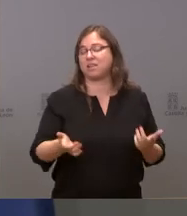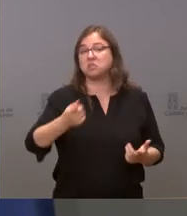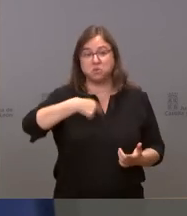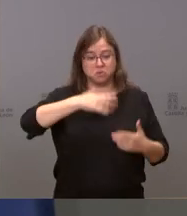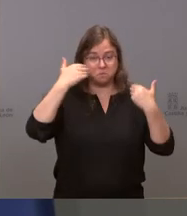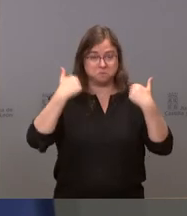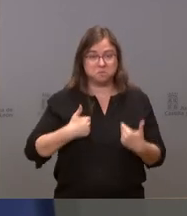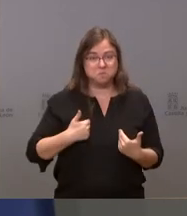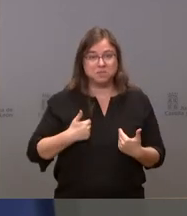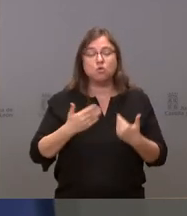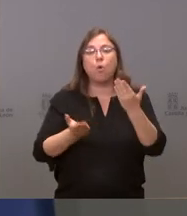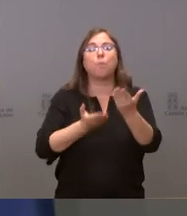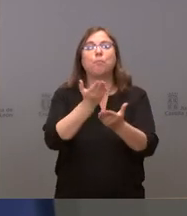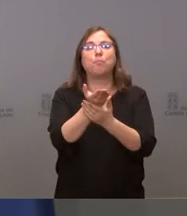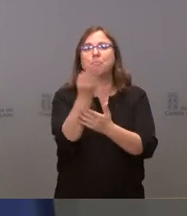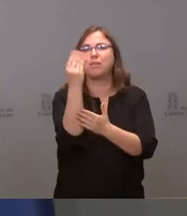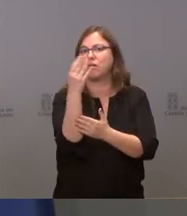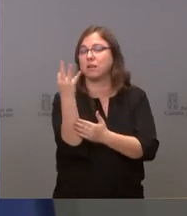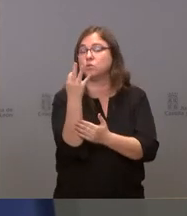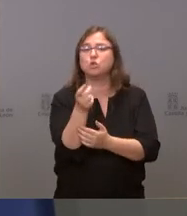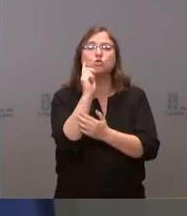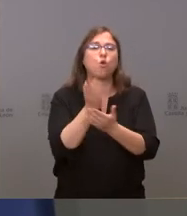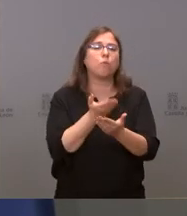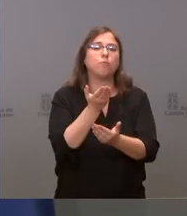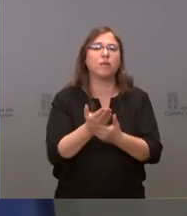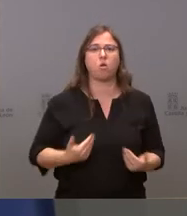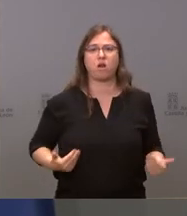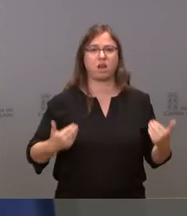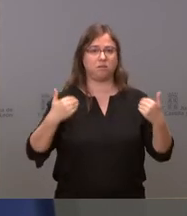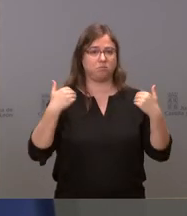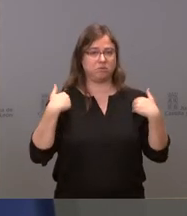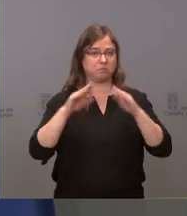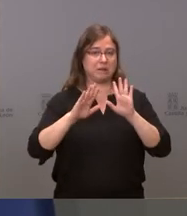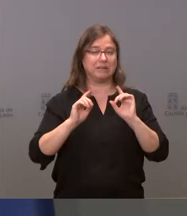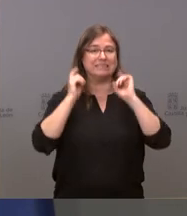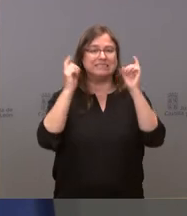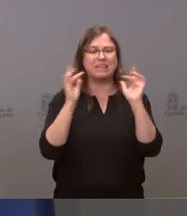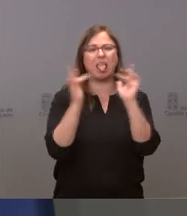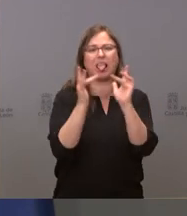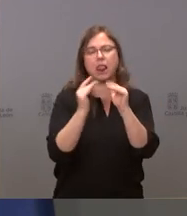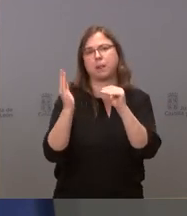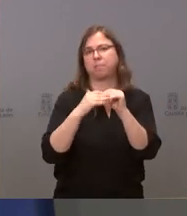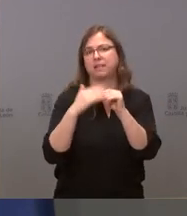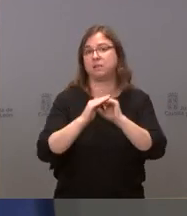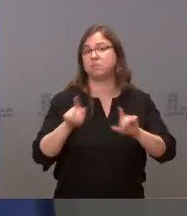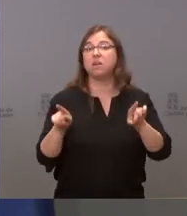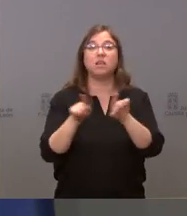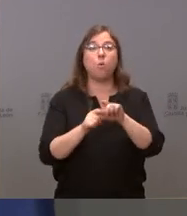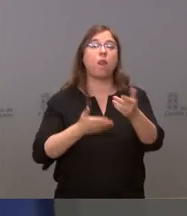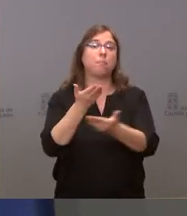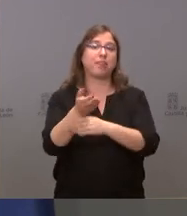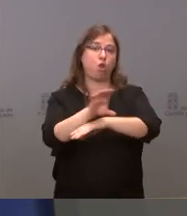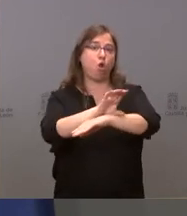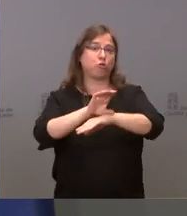a lo que les pido a los jóvenes es que sean responsables y que eviten el contacto. Lo mismo que ha dicho la consejera